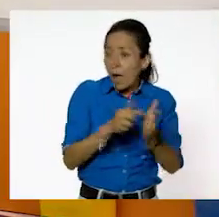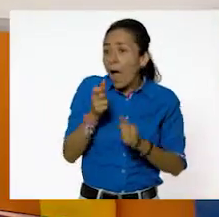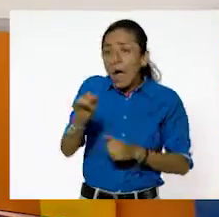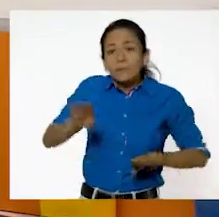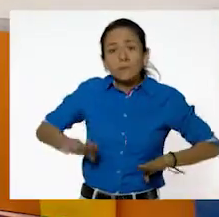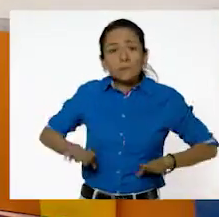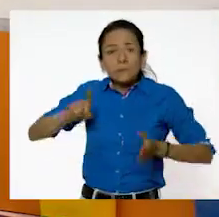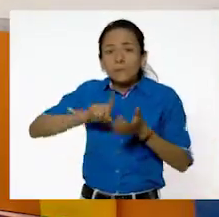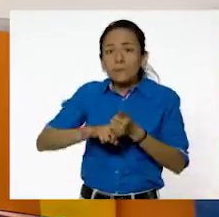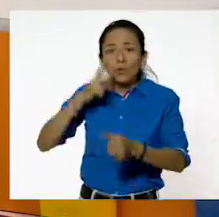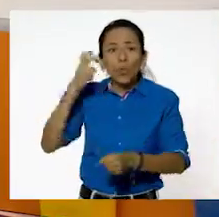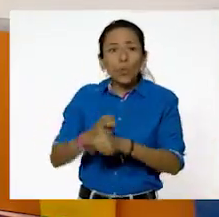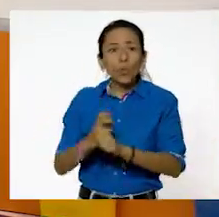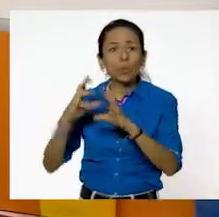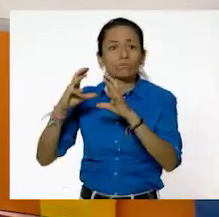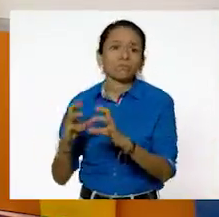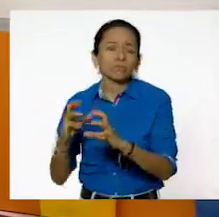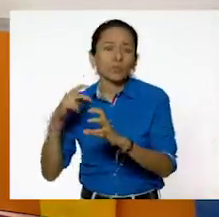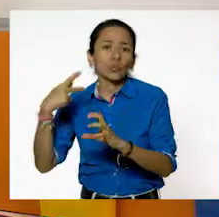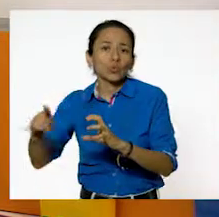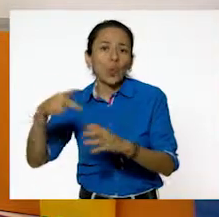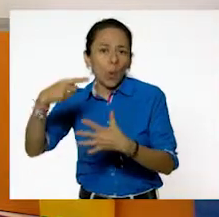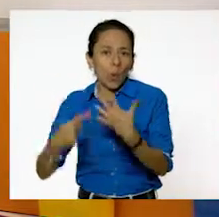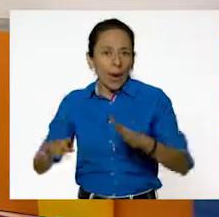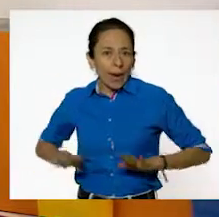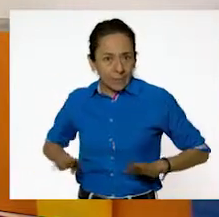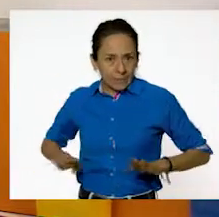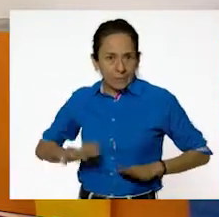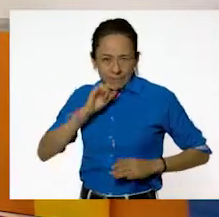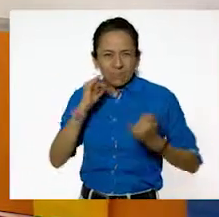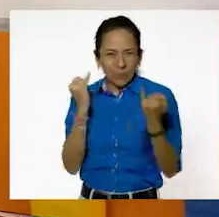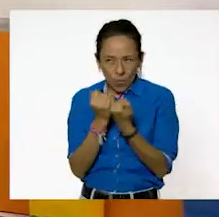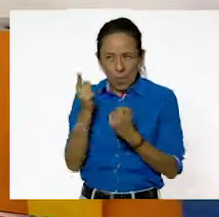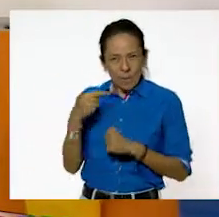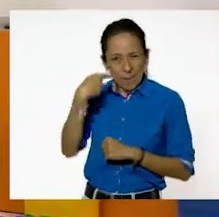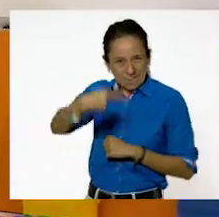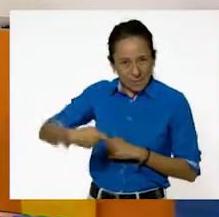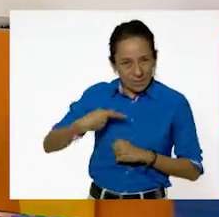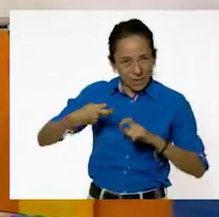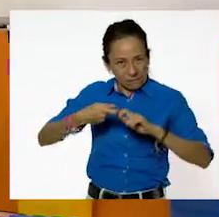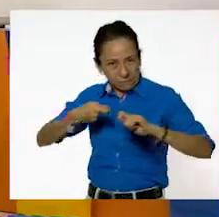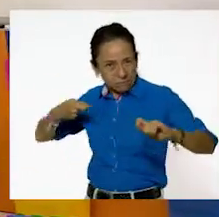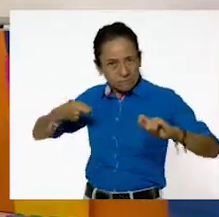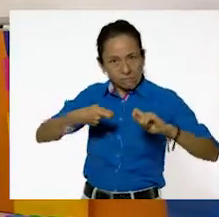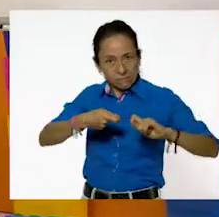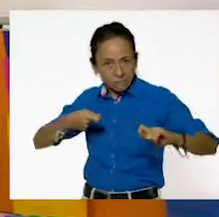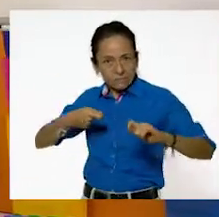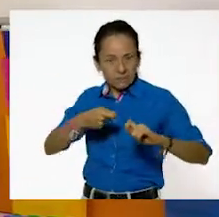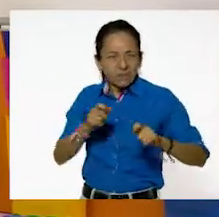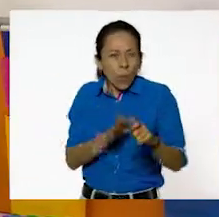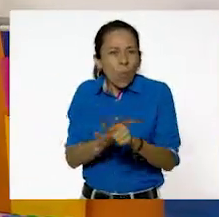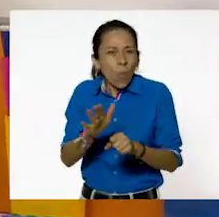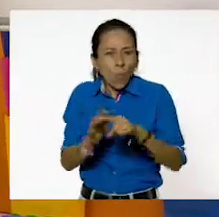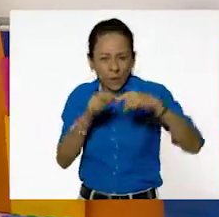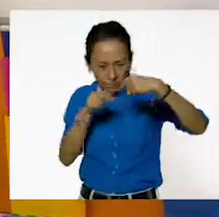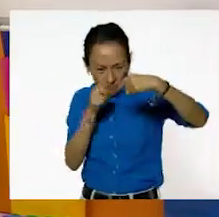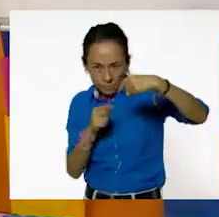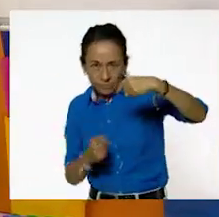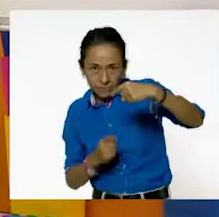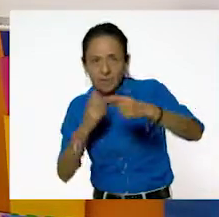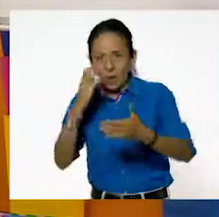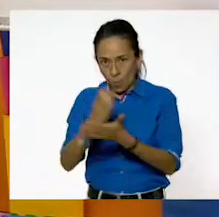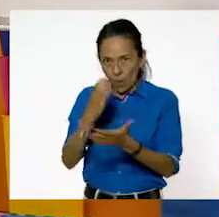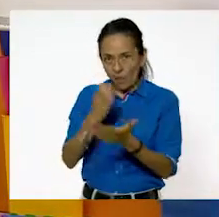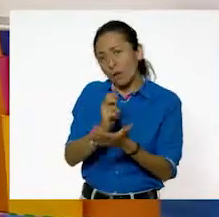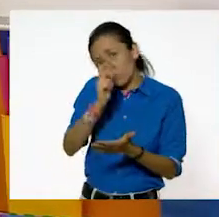sólidos. Y precisamente ocurre también con el resorte que tú me preguntaste. El resorte del cuaderno es un sólido, sin embargo,